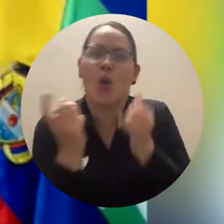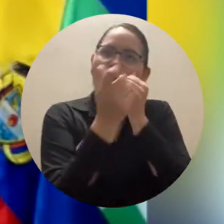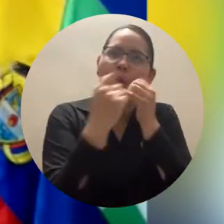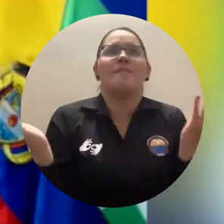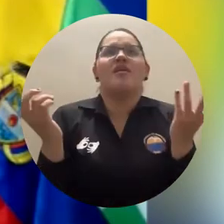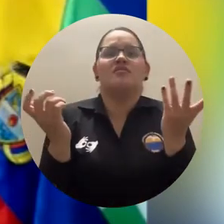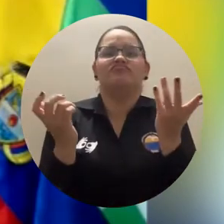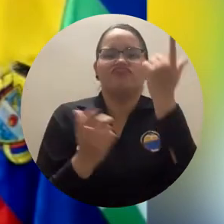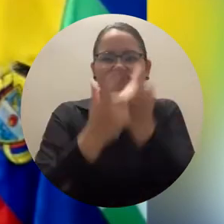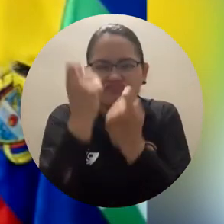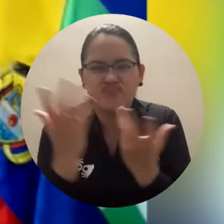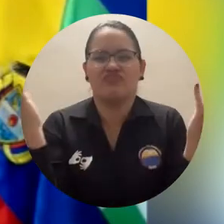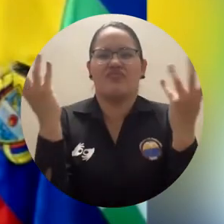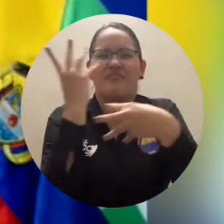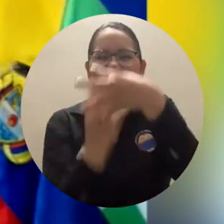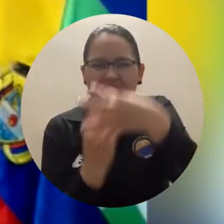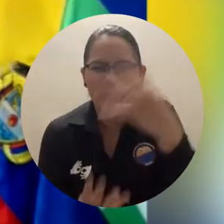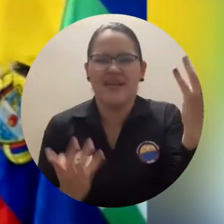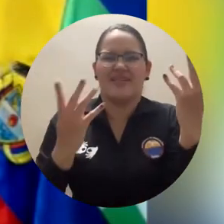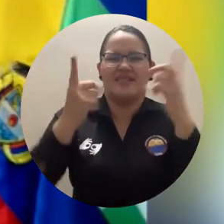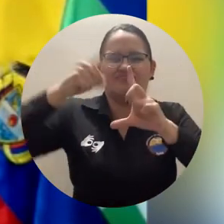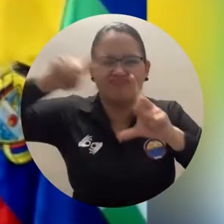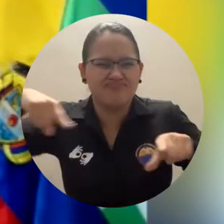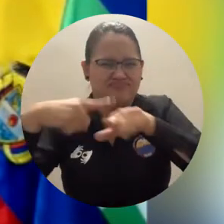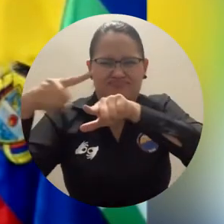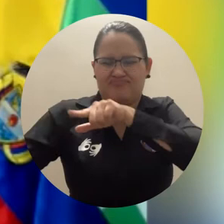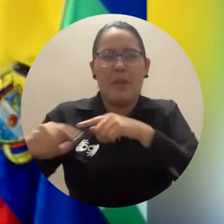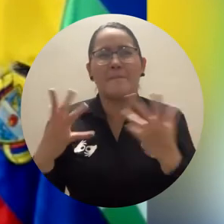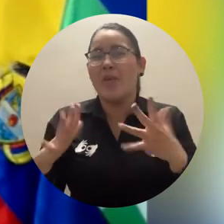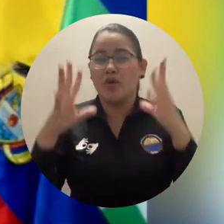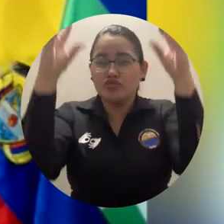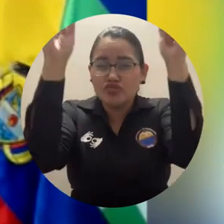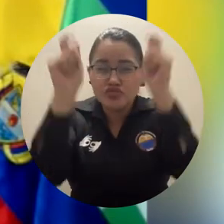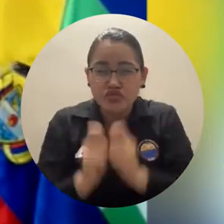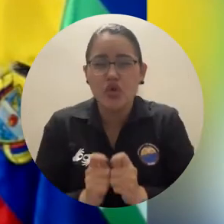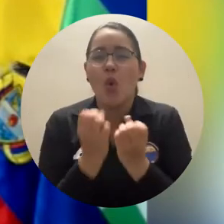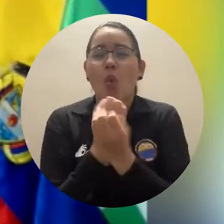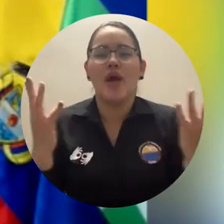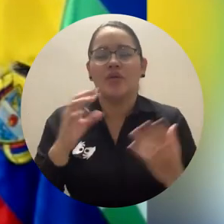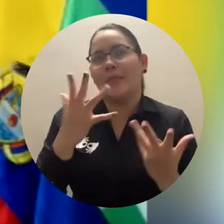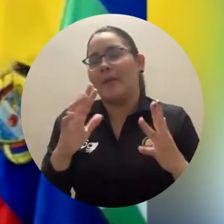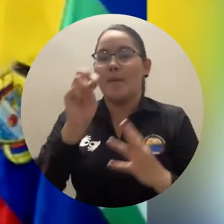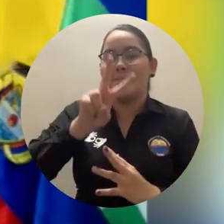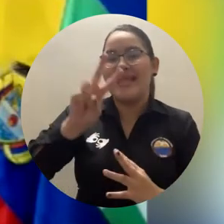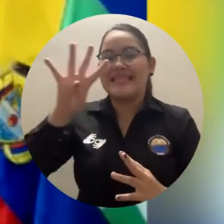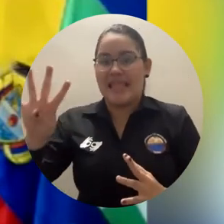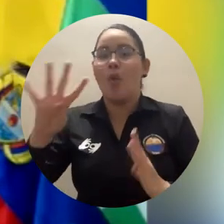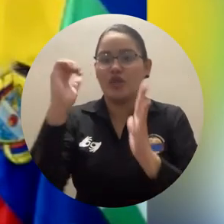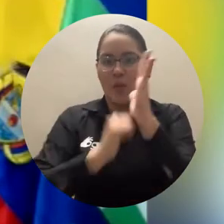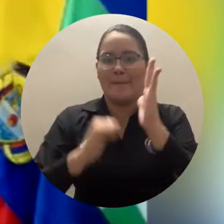matemáticas, entre otras. En total son 24 asignaturas que representan la